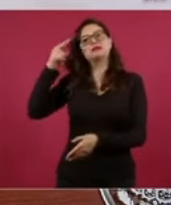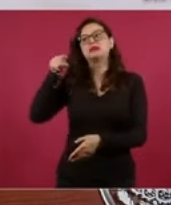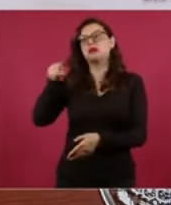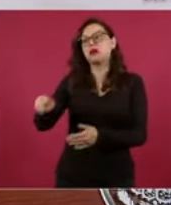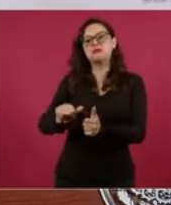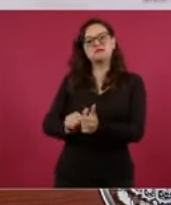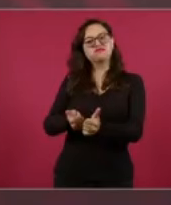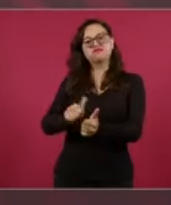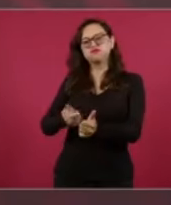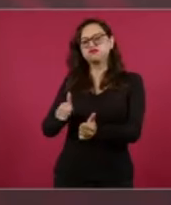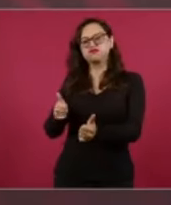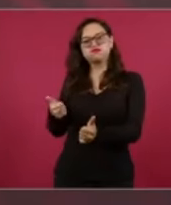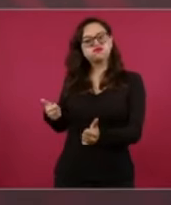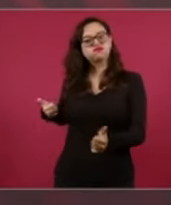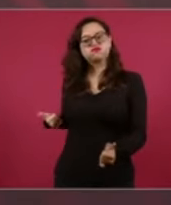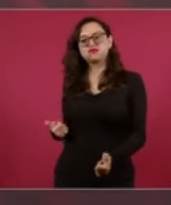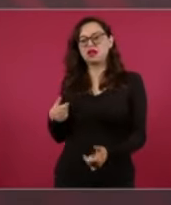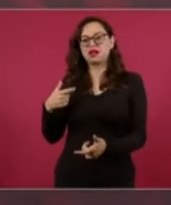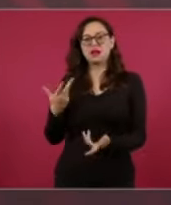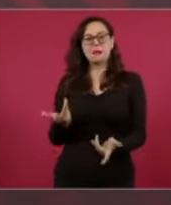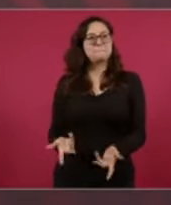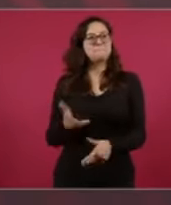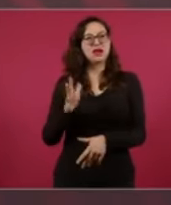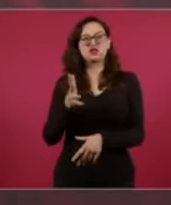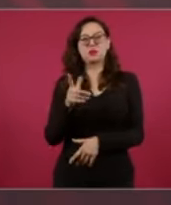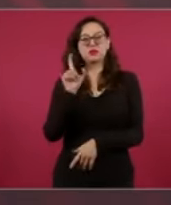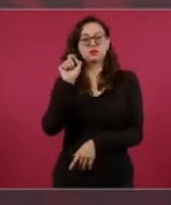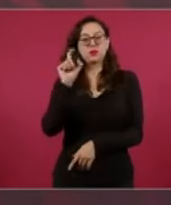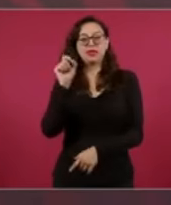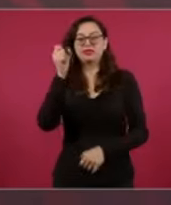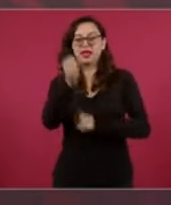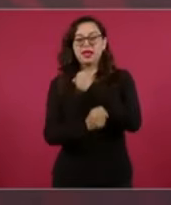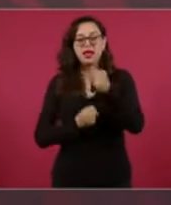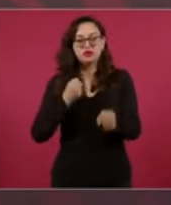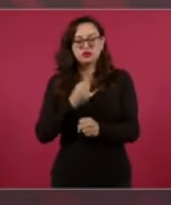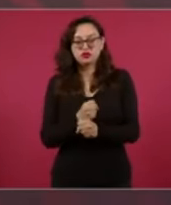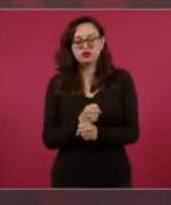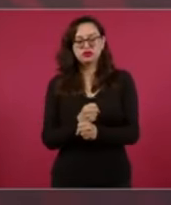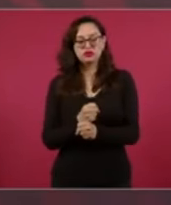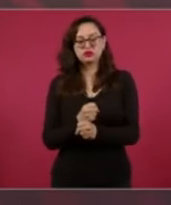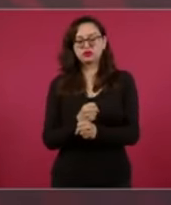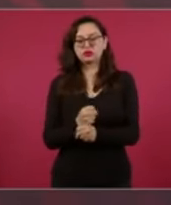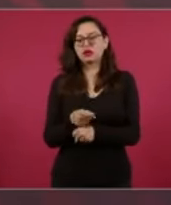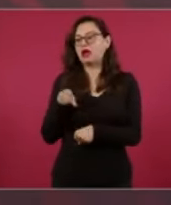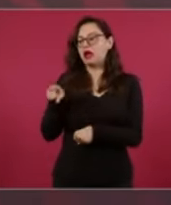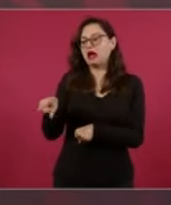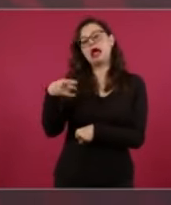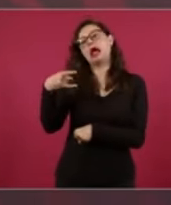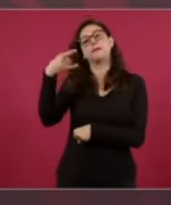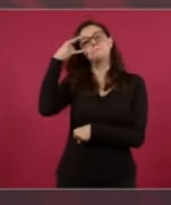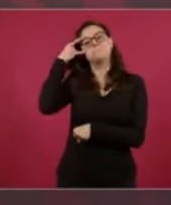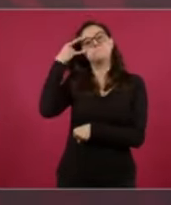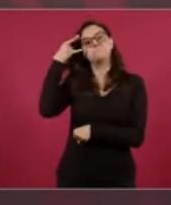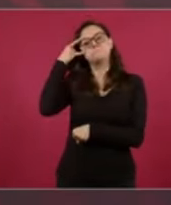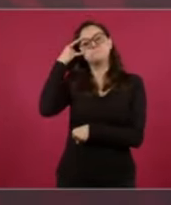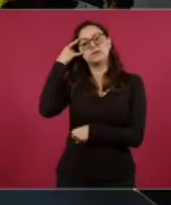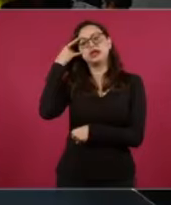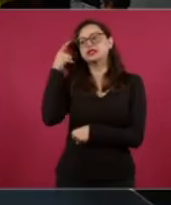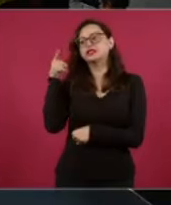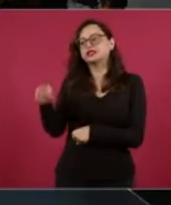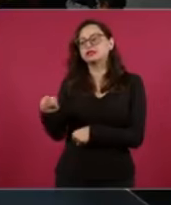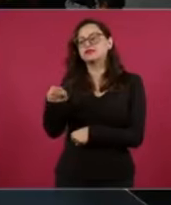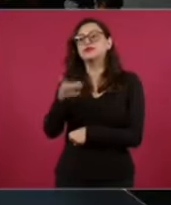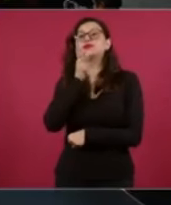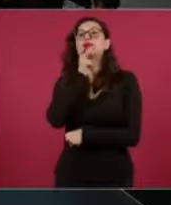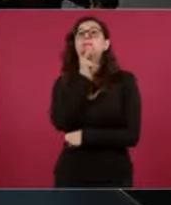por dos décadas, por 20 años, Campeche produjo el